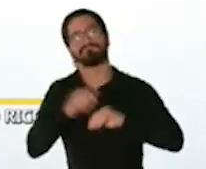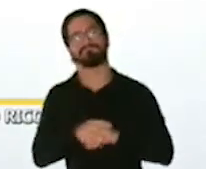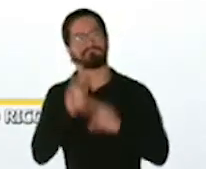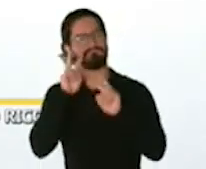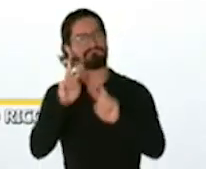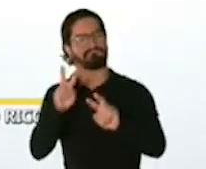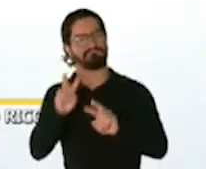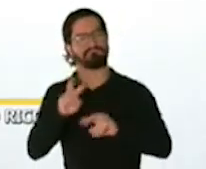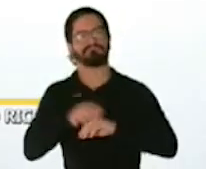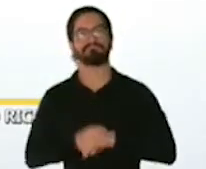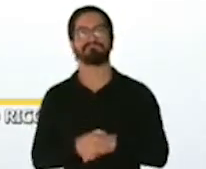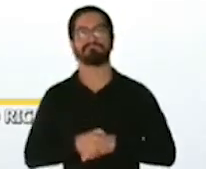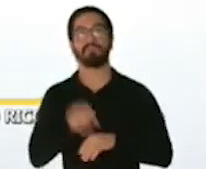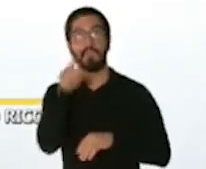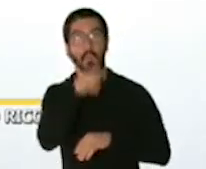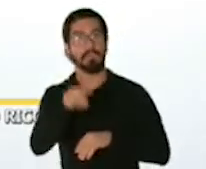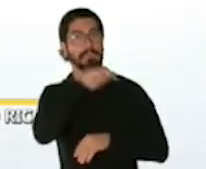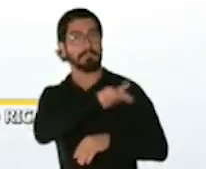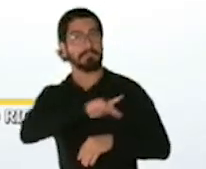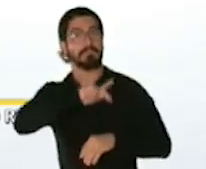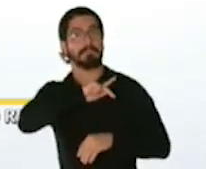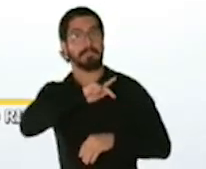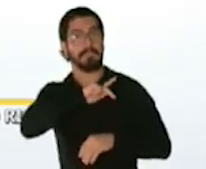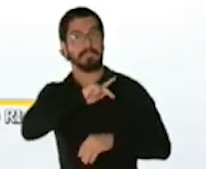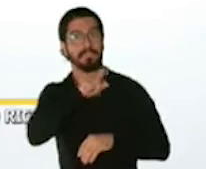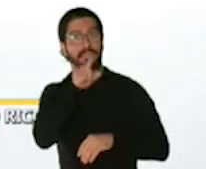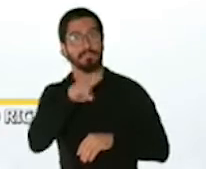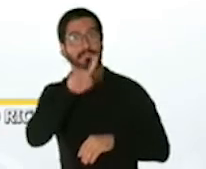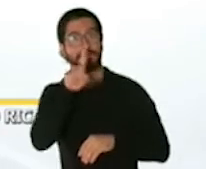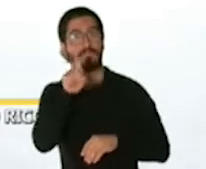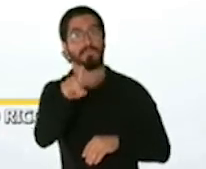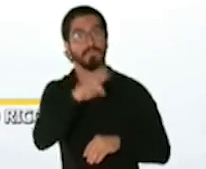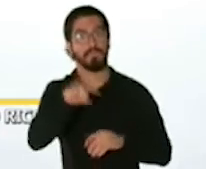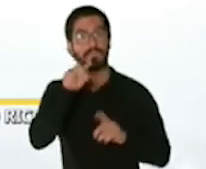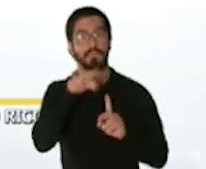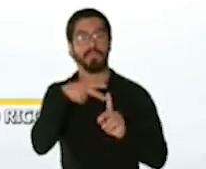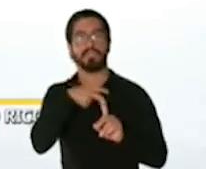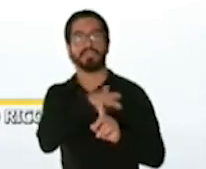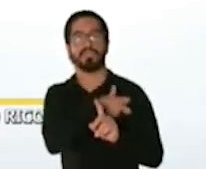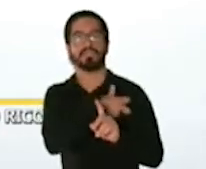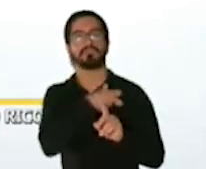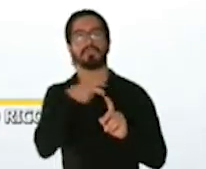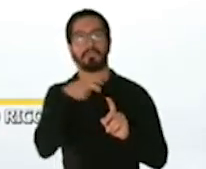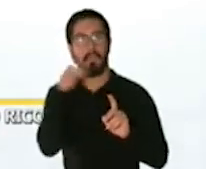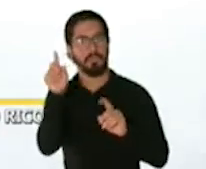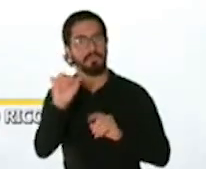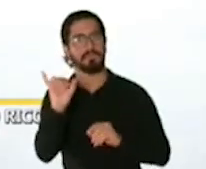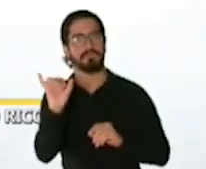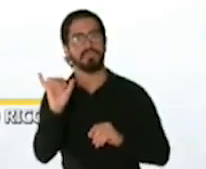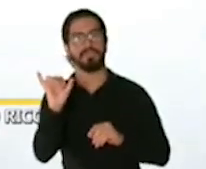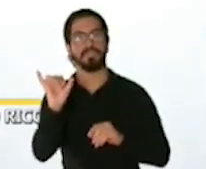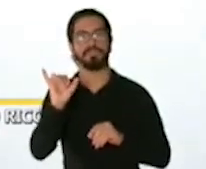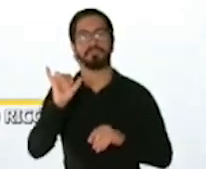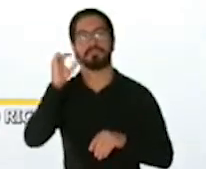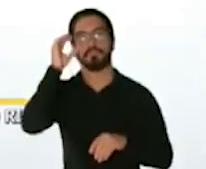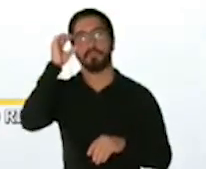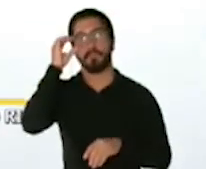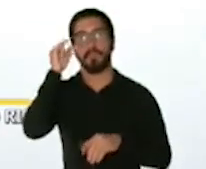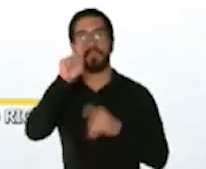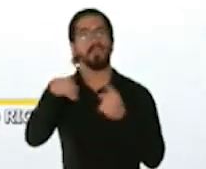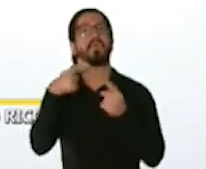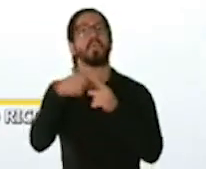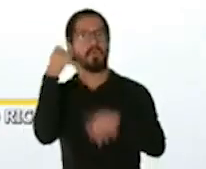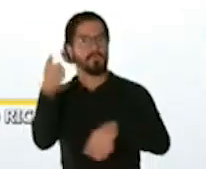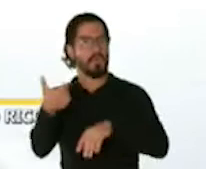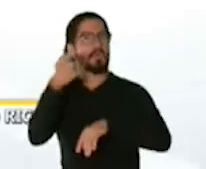usted en lo personal también se va a vacunar en cuanto me toque yo voy al